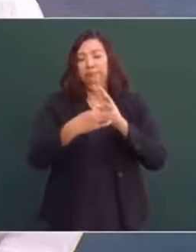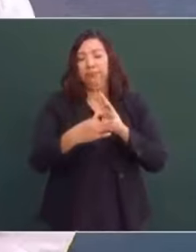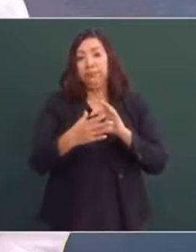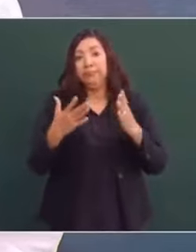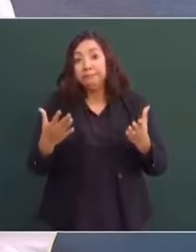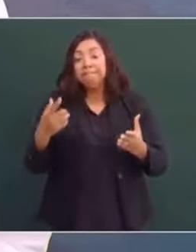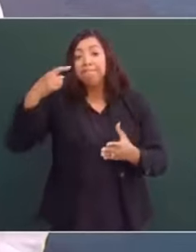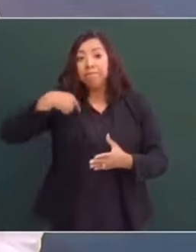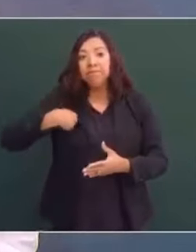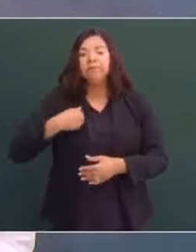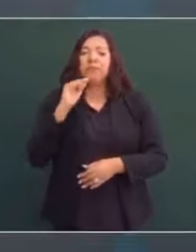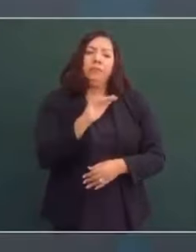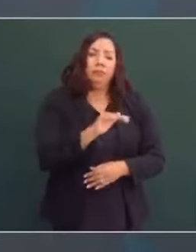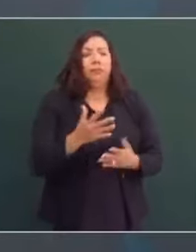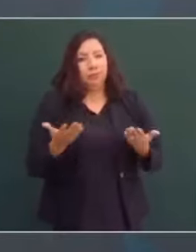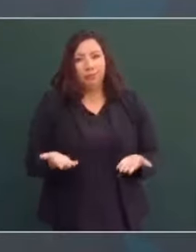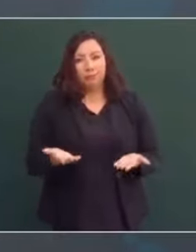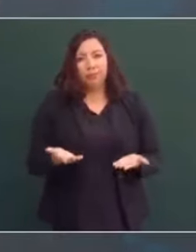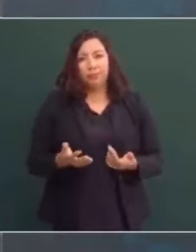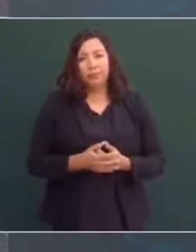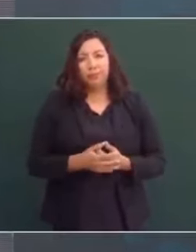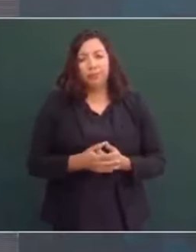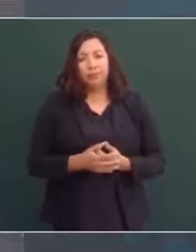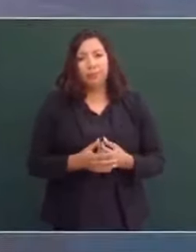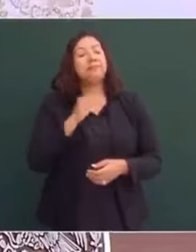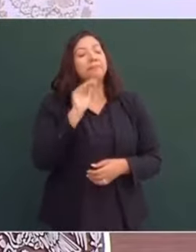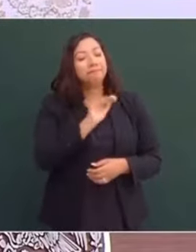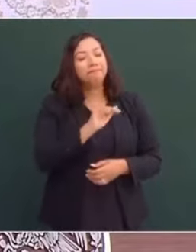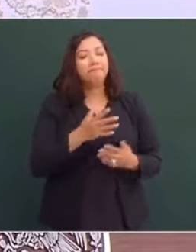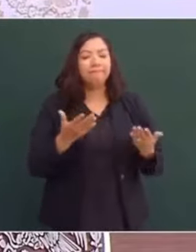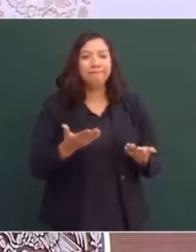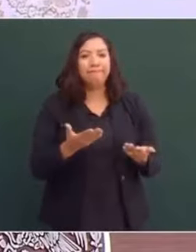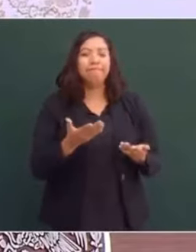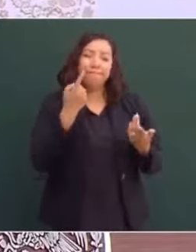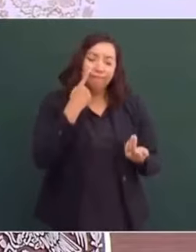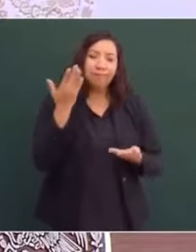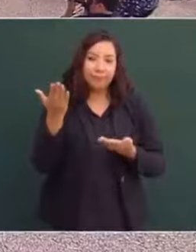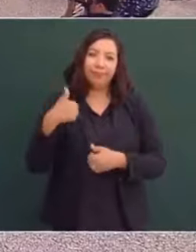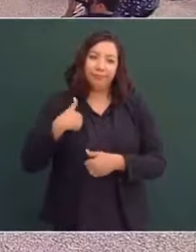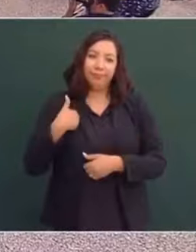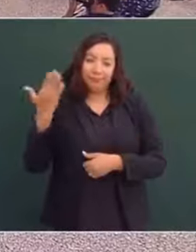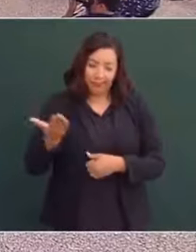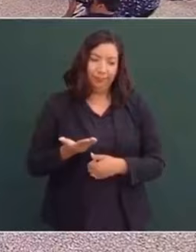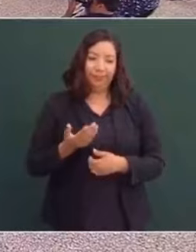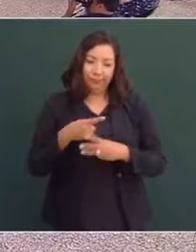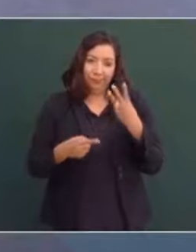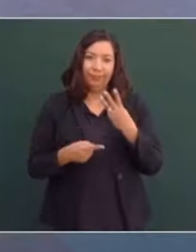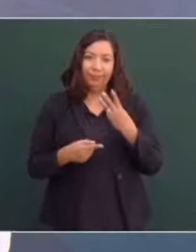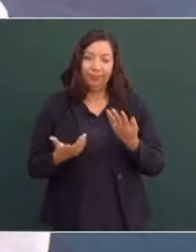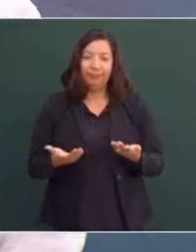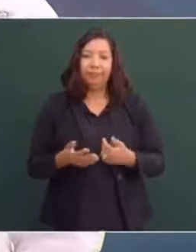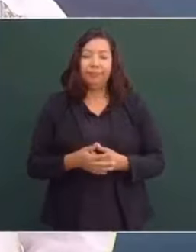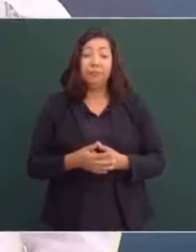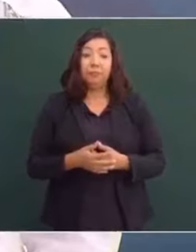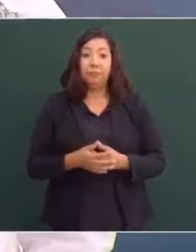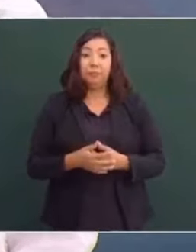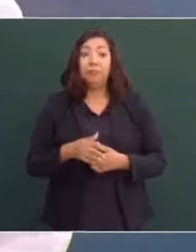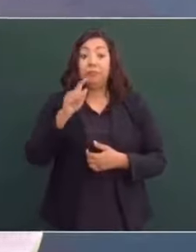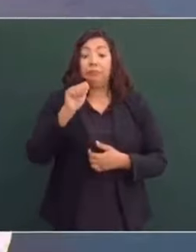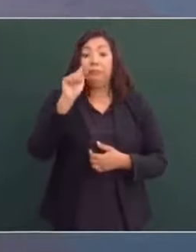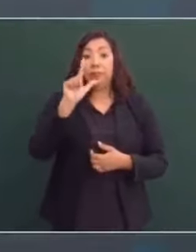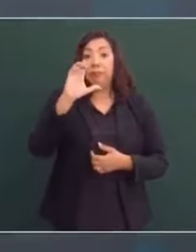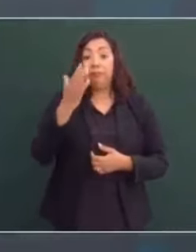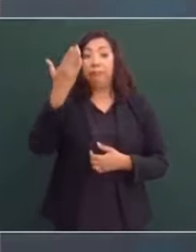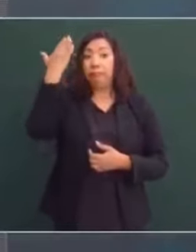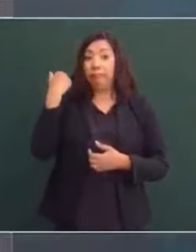yo insistí con el presidente Trump y lo convencí de que había iniciado el tratado con tres países,